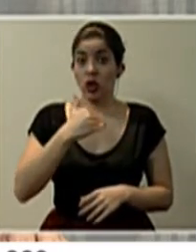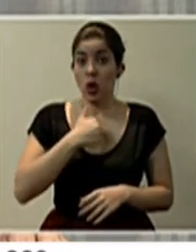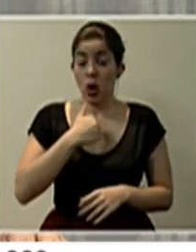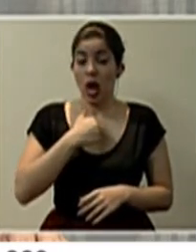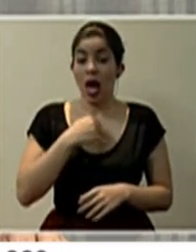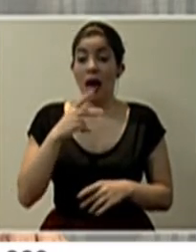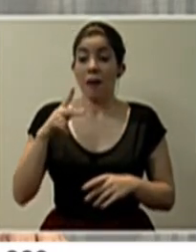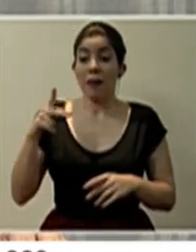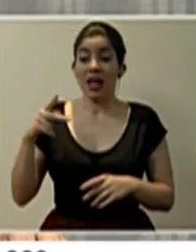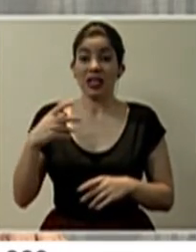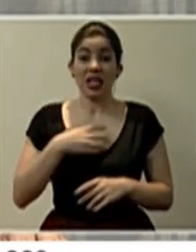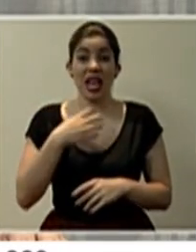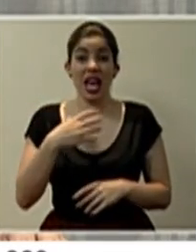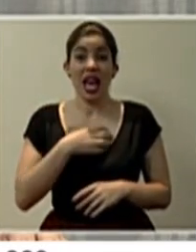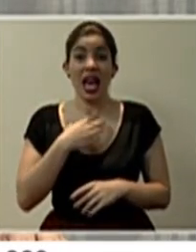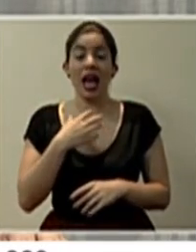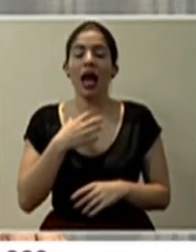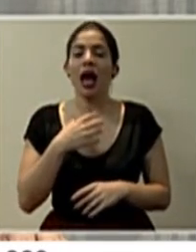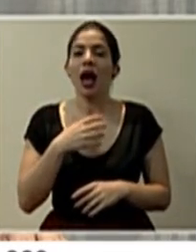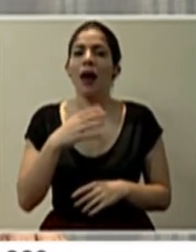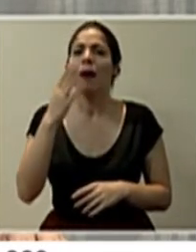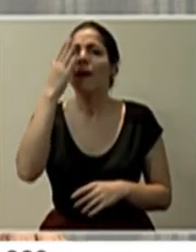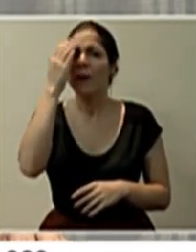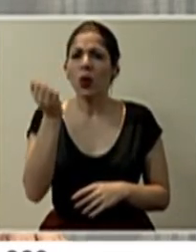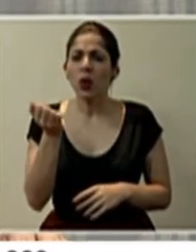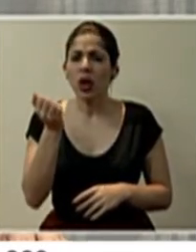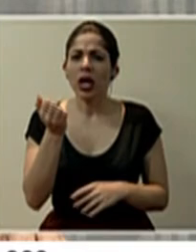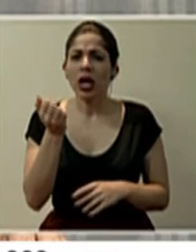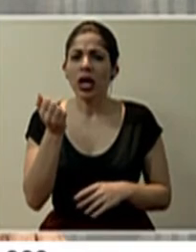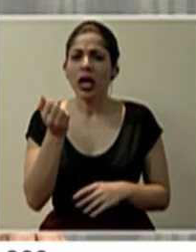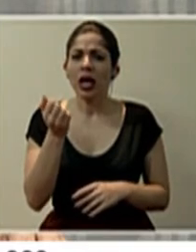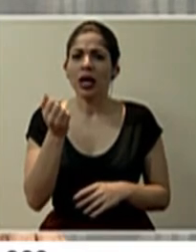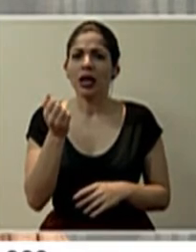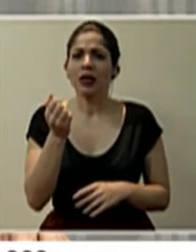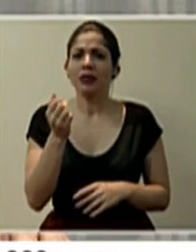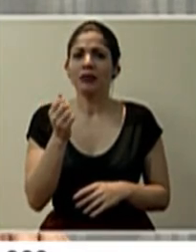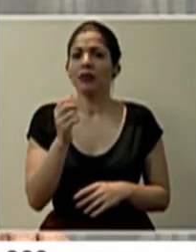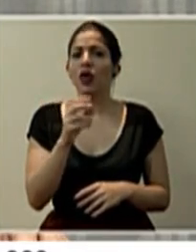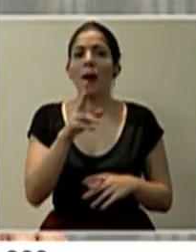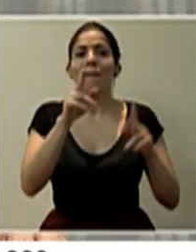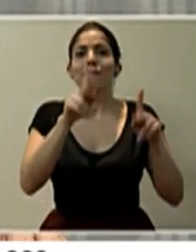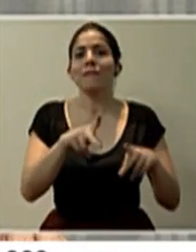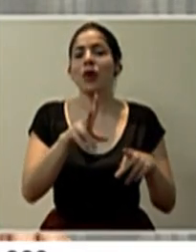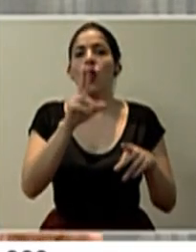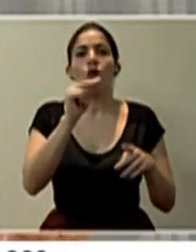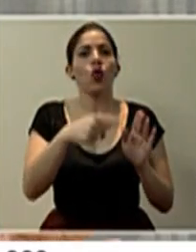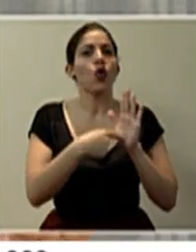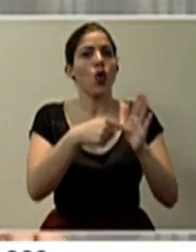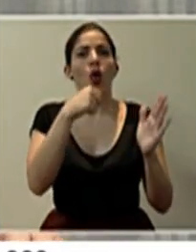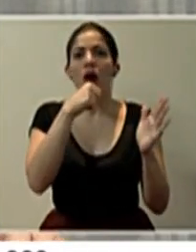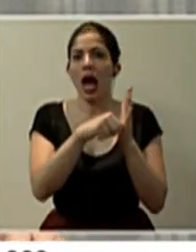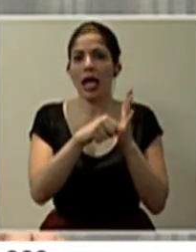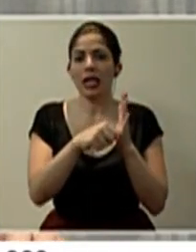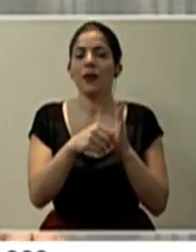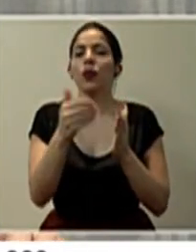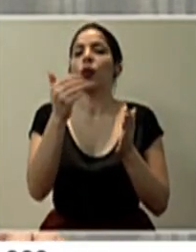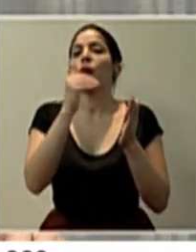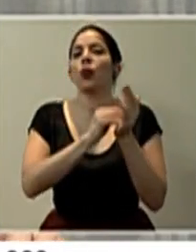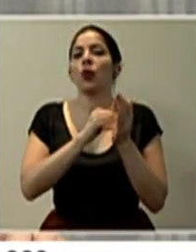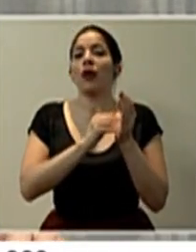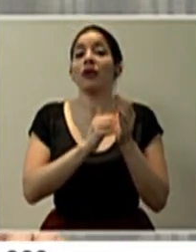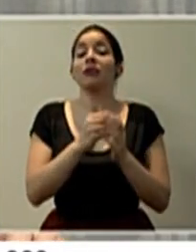molestia de los ciudadanos es justamente porque no presentan la carta o el documento. Repaso rápidamente.